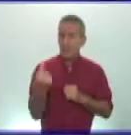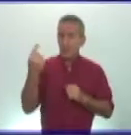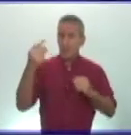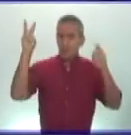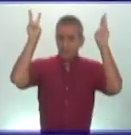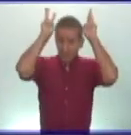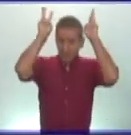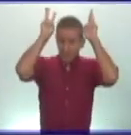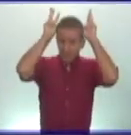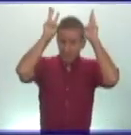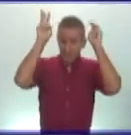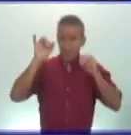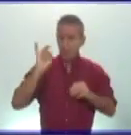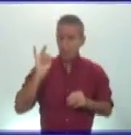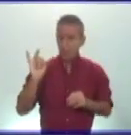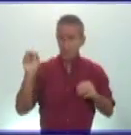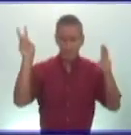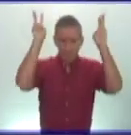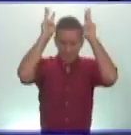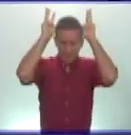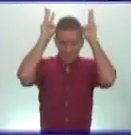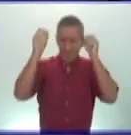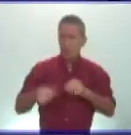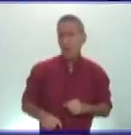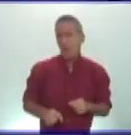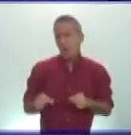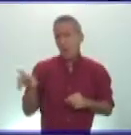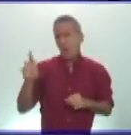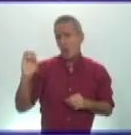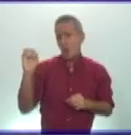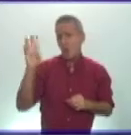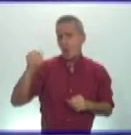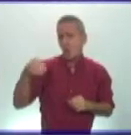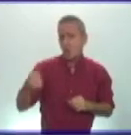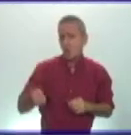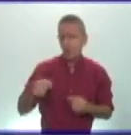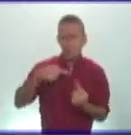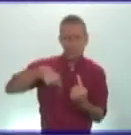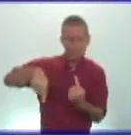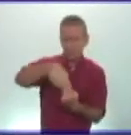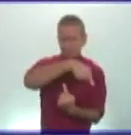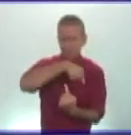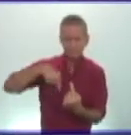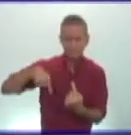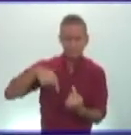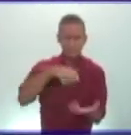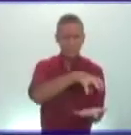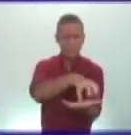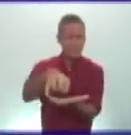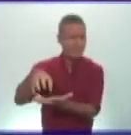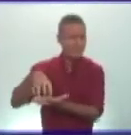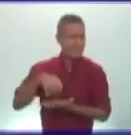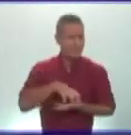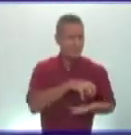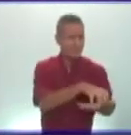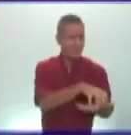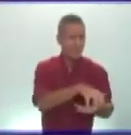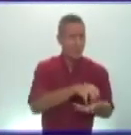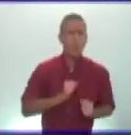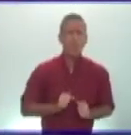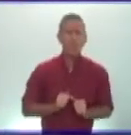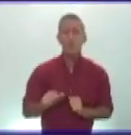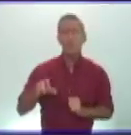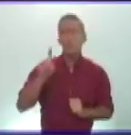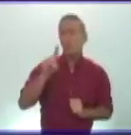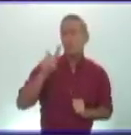reyes pero claro roma sólo era una pequeña aldea rodeada por etruria una poderosa dodecápolis o alianza de 12 ciudades estado